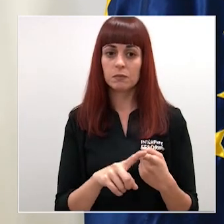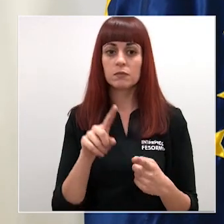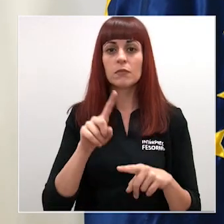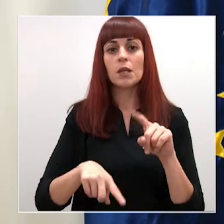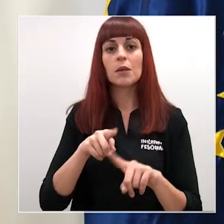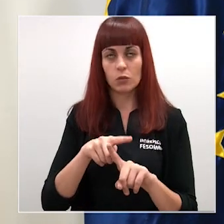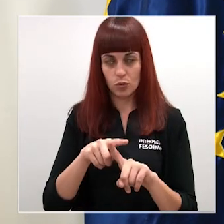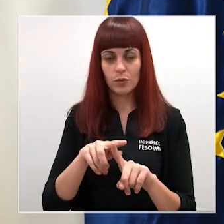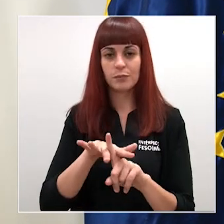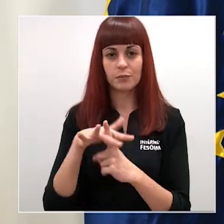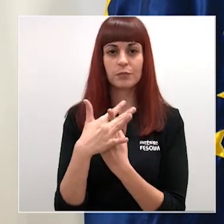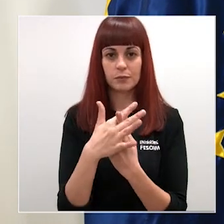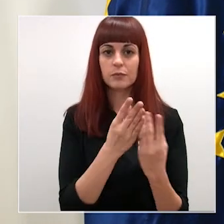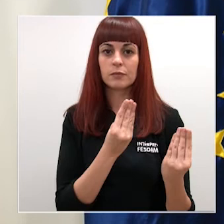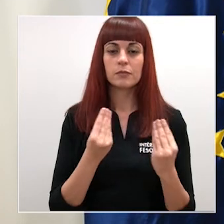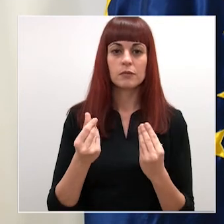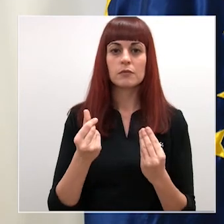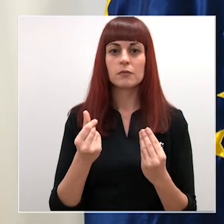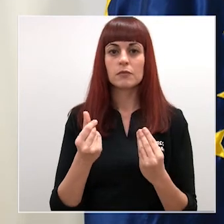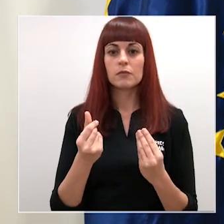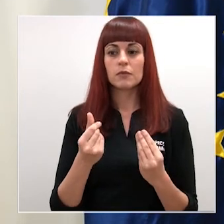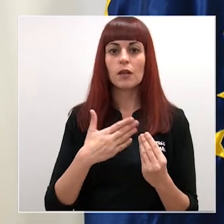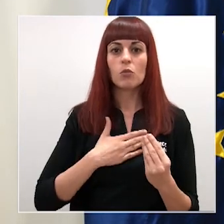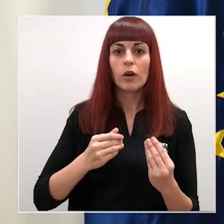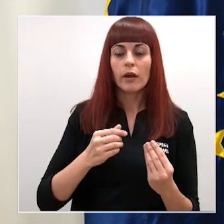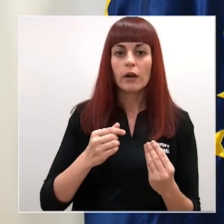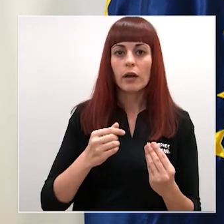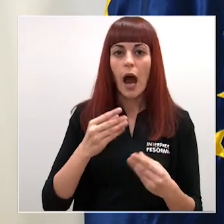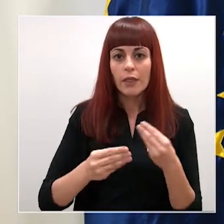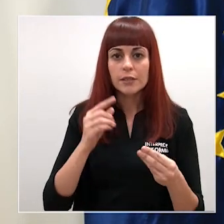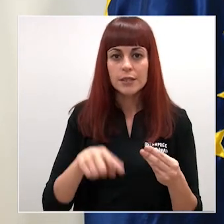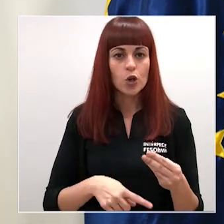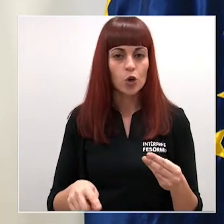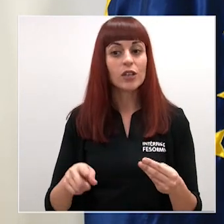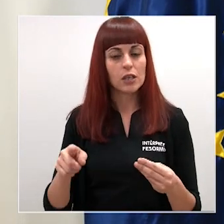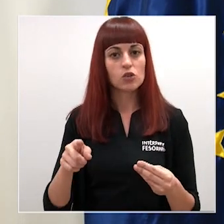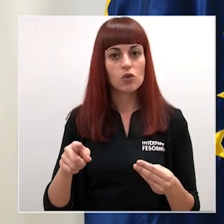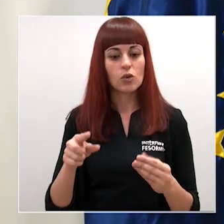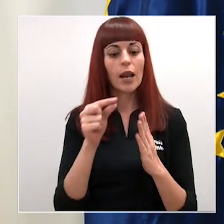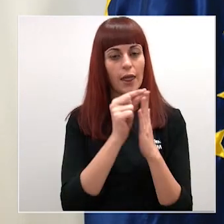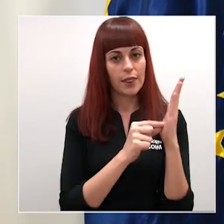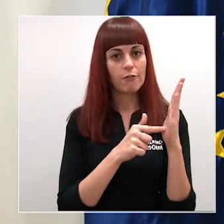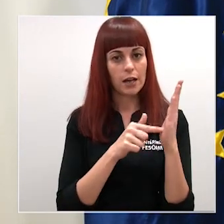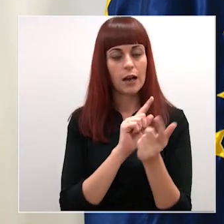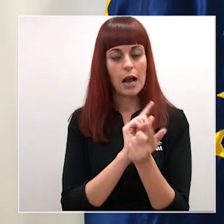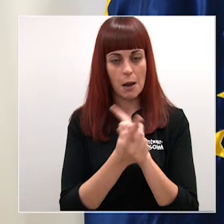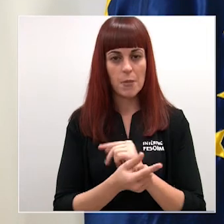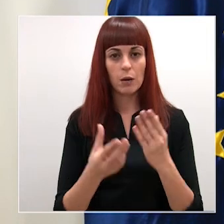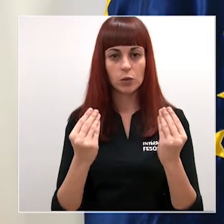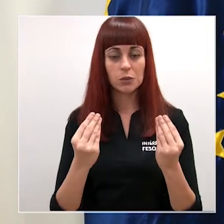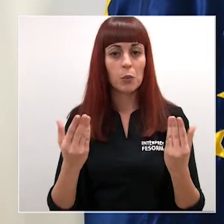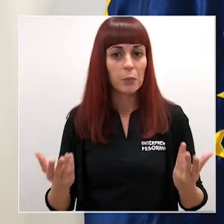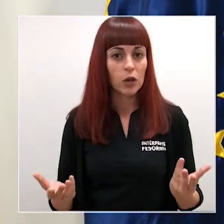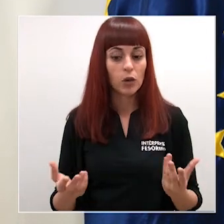aspectos sanitarios si habrá rebrote o no si se conseguirá una vacuna o no y eso modificaría muchísimo esas cifras ¿no? pero también todas